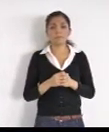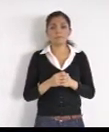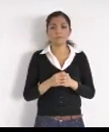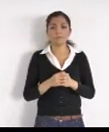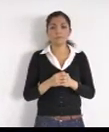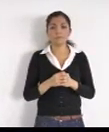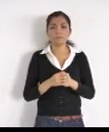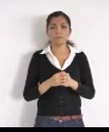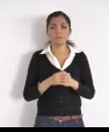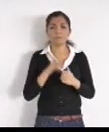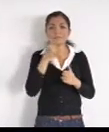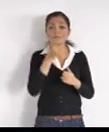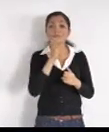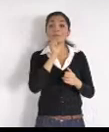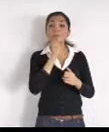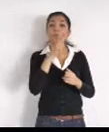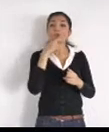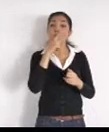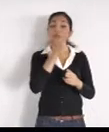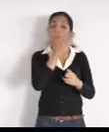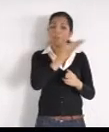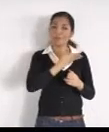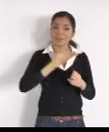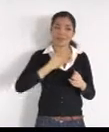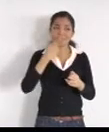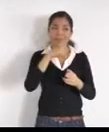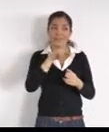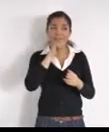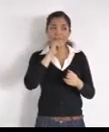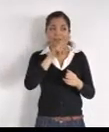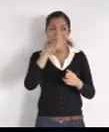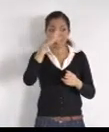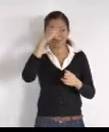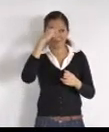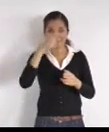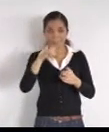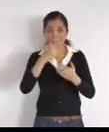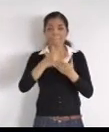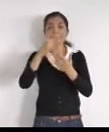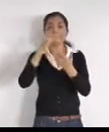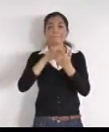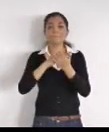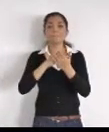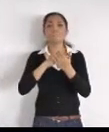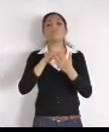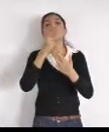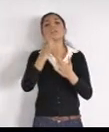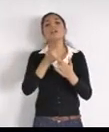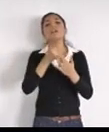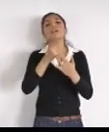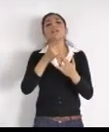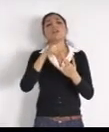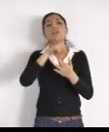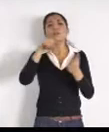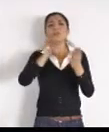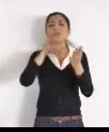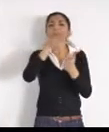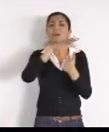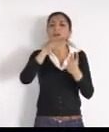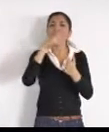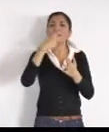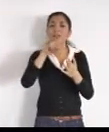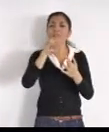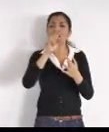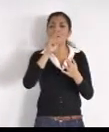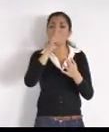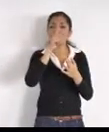Joel DG, por el Facebook personal, en el fraccionamiento de las luces, tenemos agua, solo por algunas horas, y esto pasa, desde el día 22 de diciembre, además de la calidad de agua, es